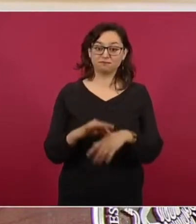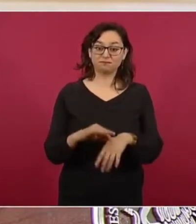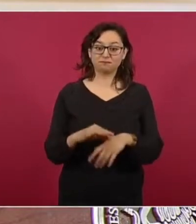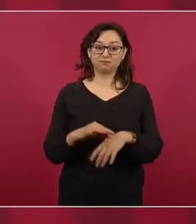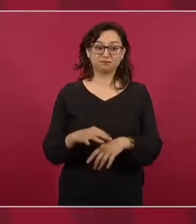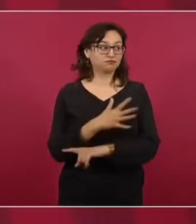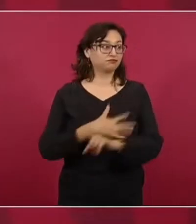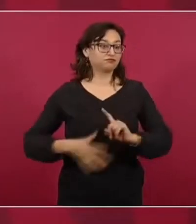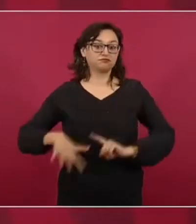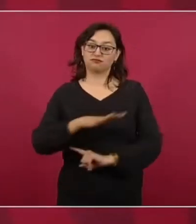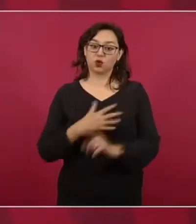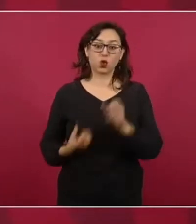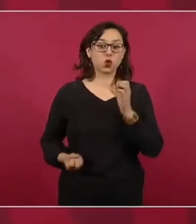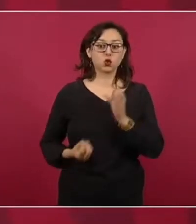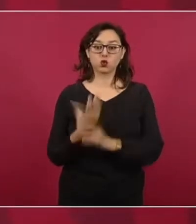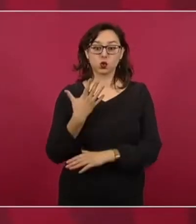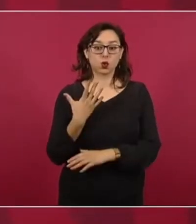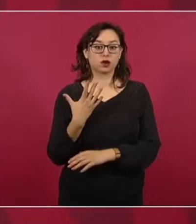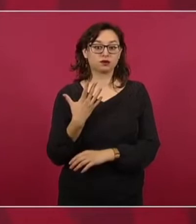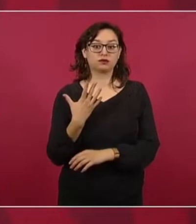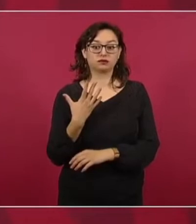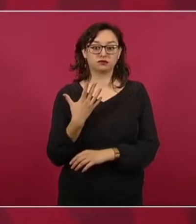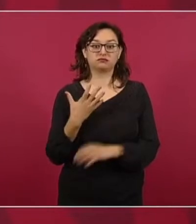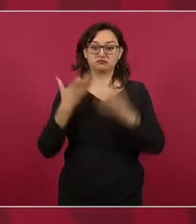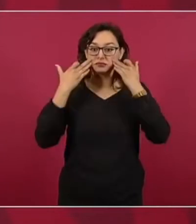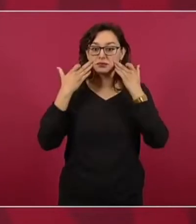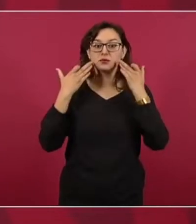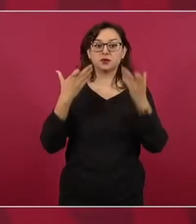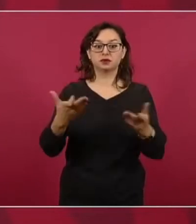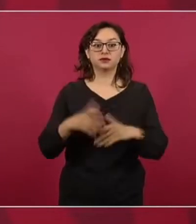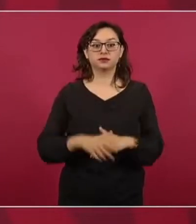ya lo estamos viendo.